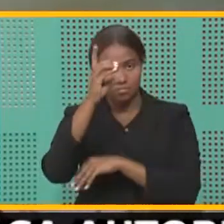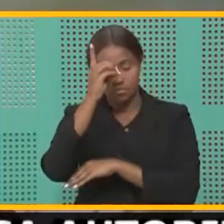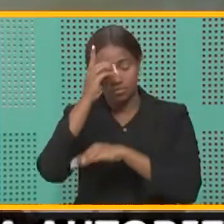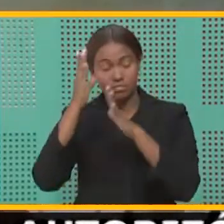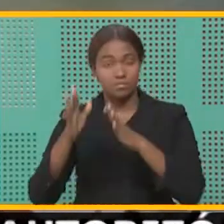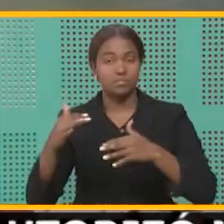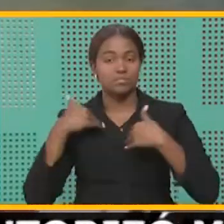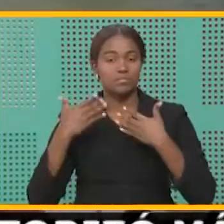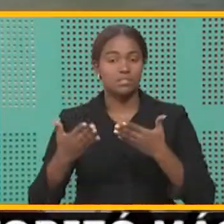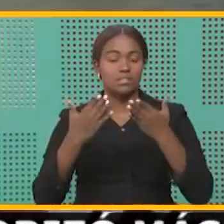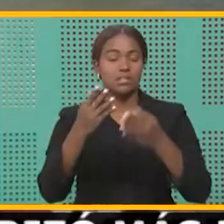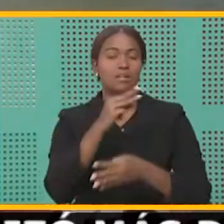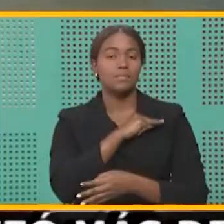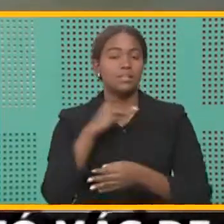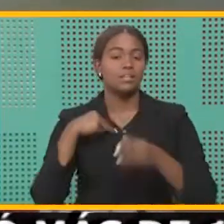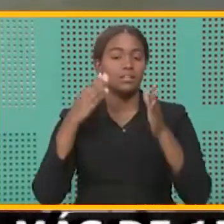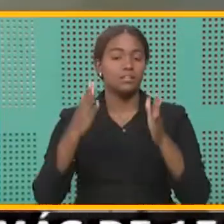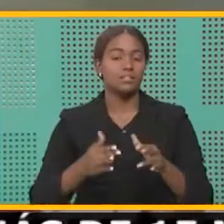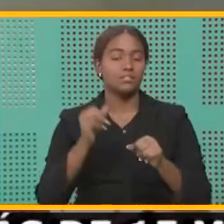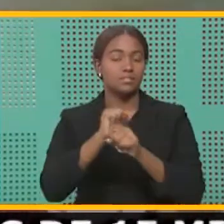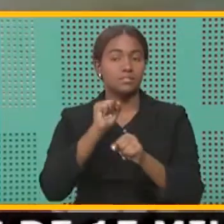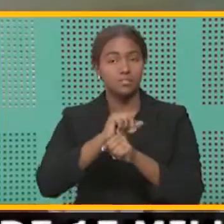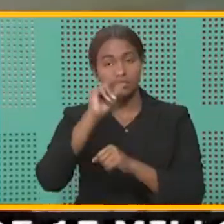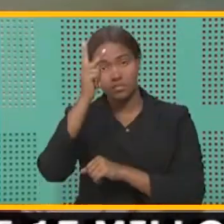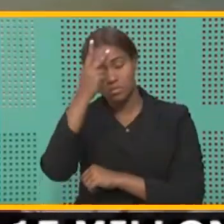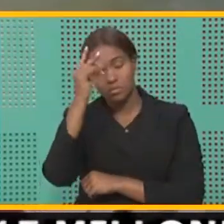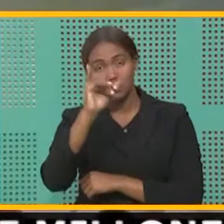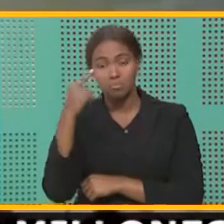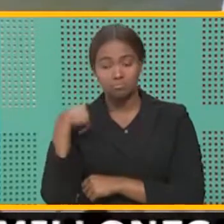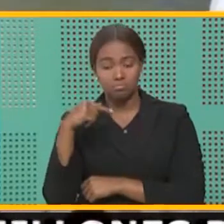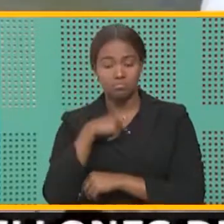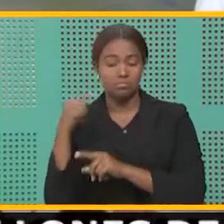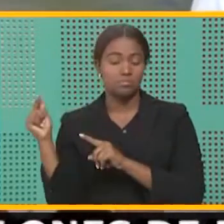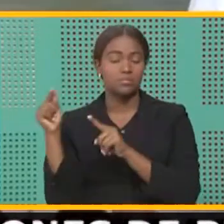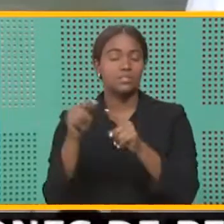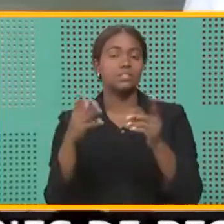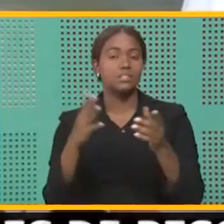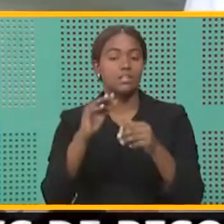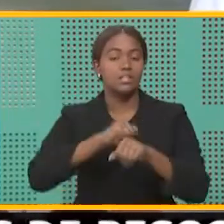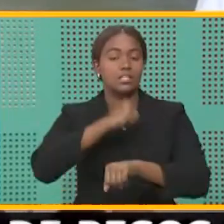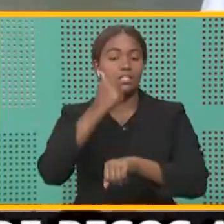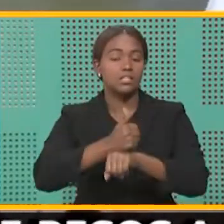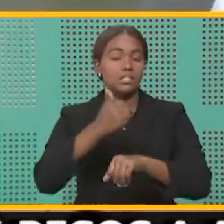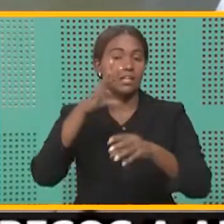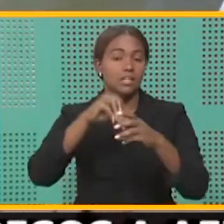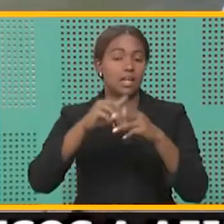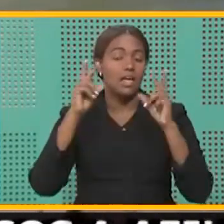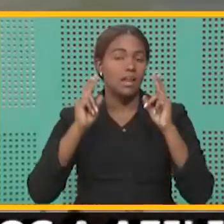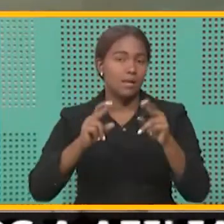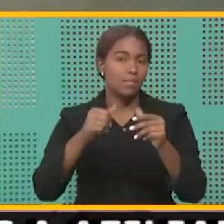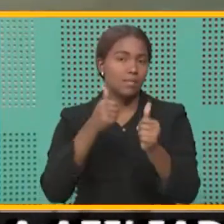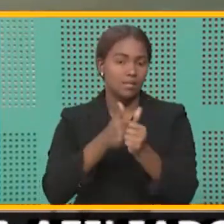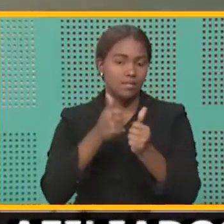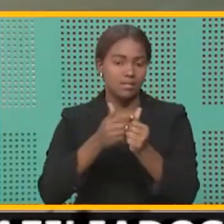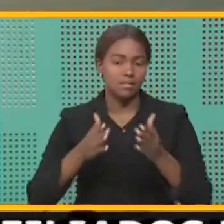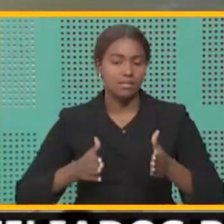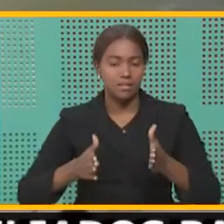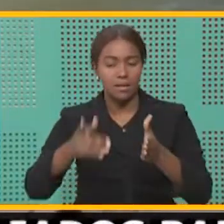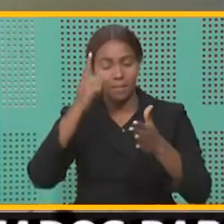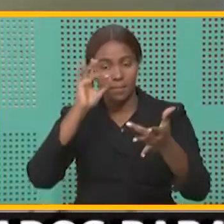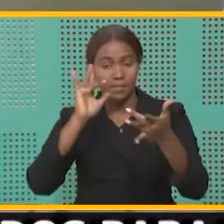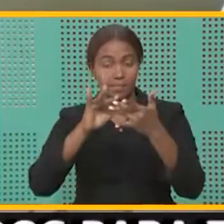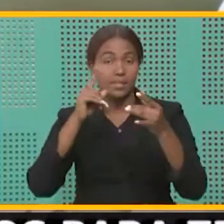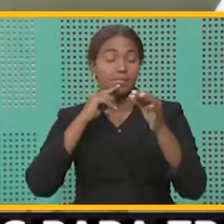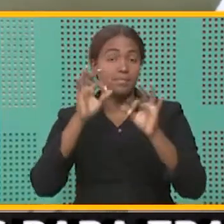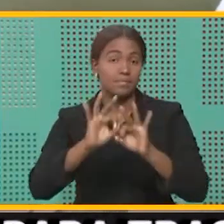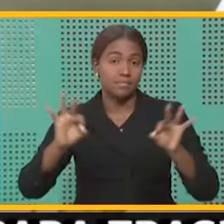del ministro de Obras Públicas y de nosotros, los presentes, es restablecer lo antes posible esta vía de comunicación tan